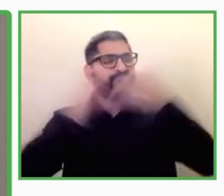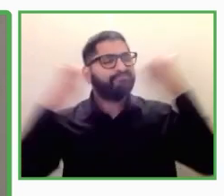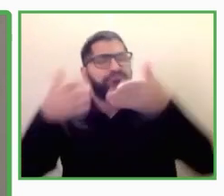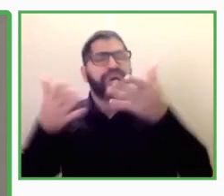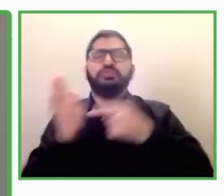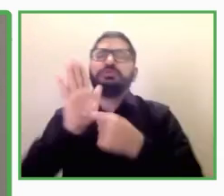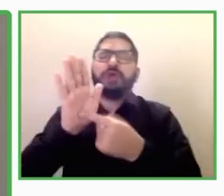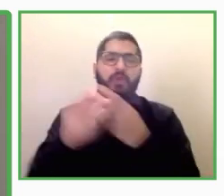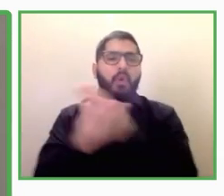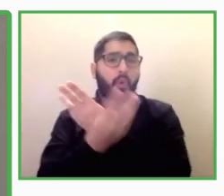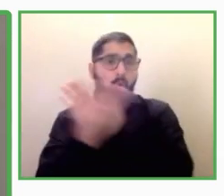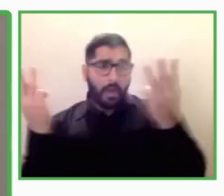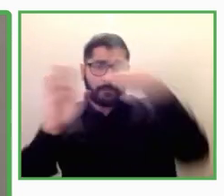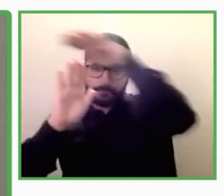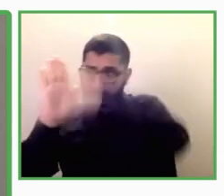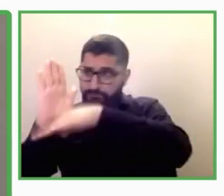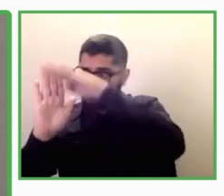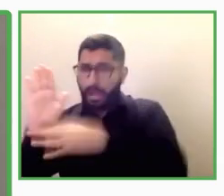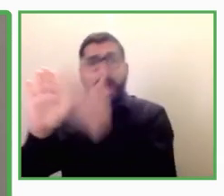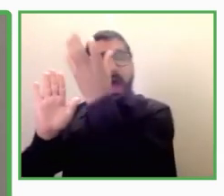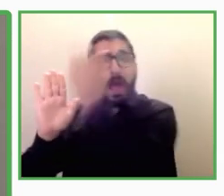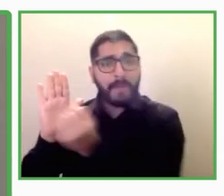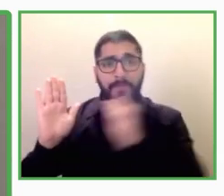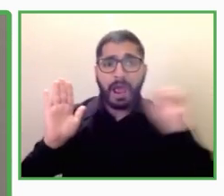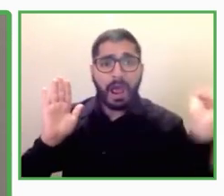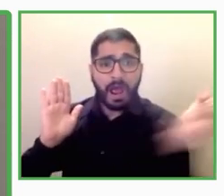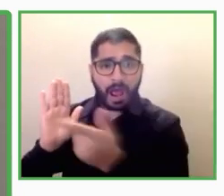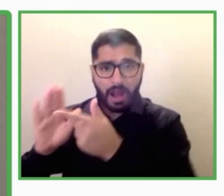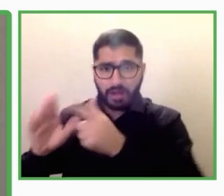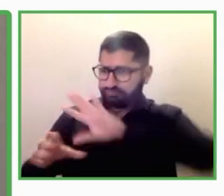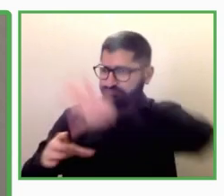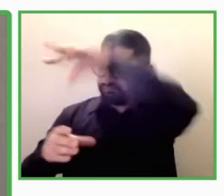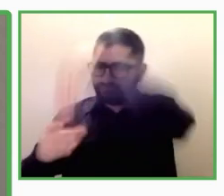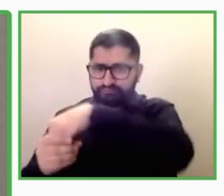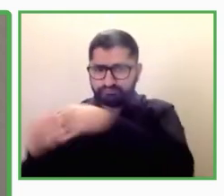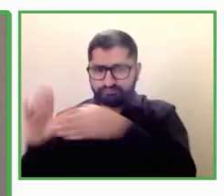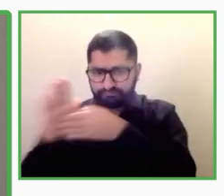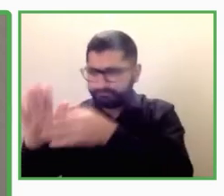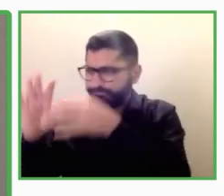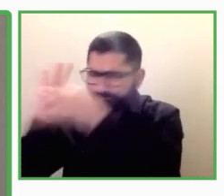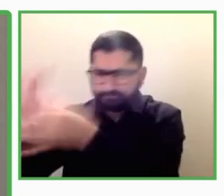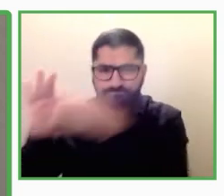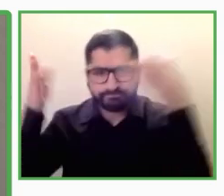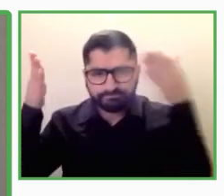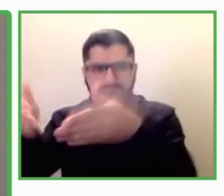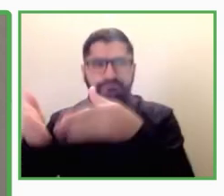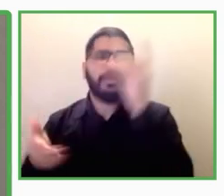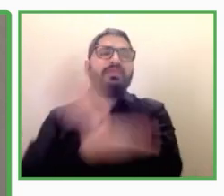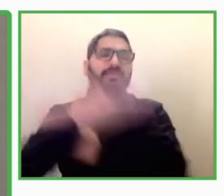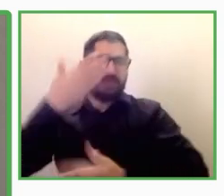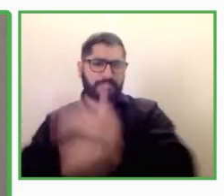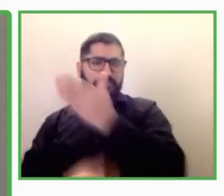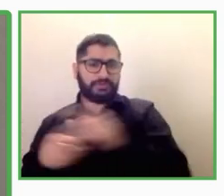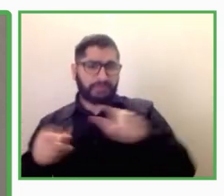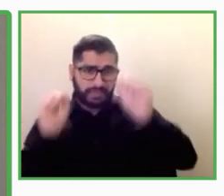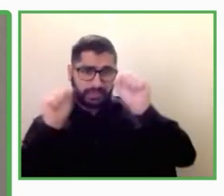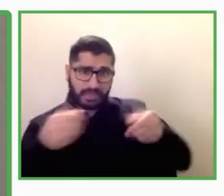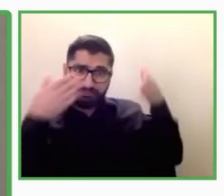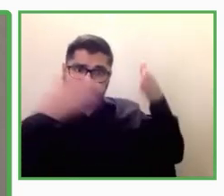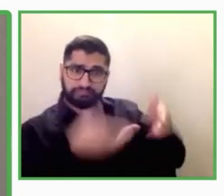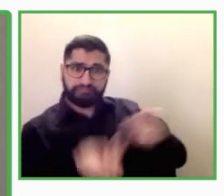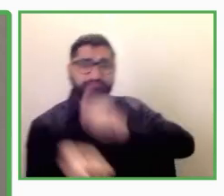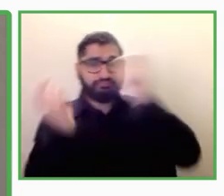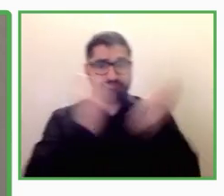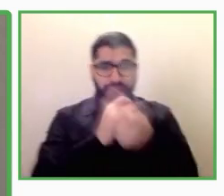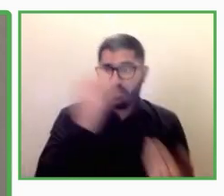los despidos por motivos de discapacidad que están vinculados también a las nuevas formas de trabajo a las que todos, personas con y sin